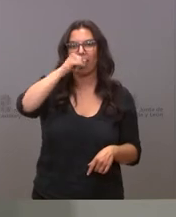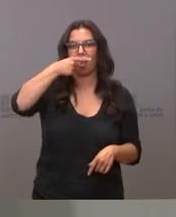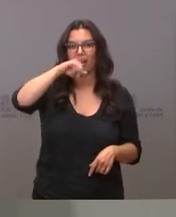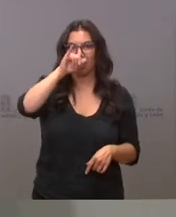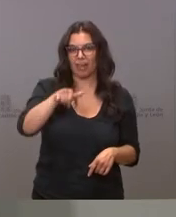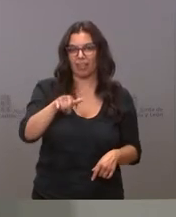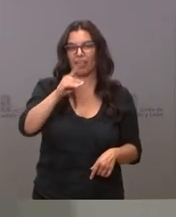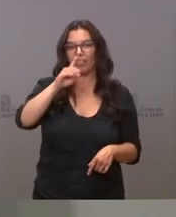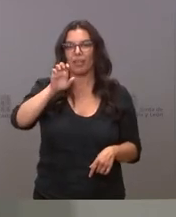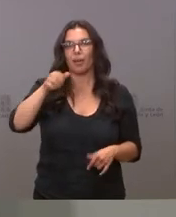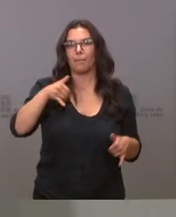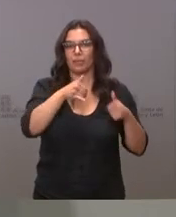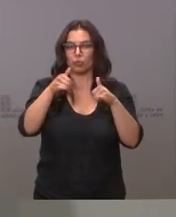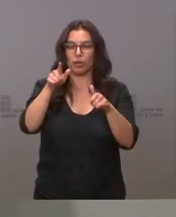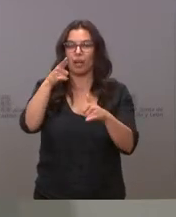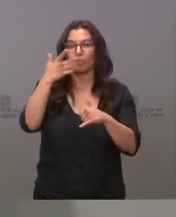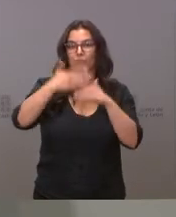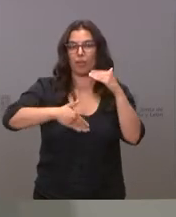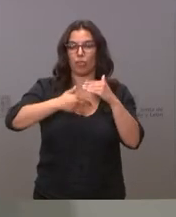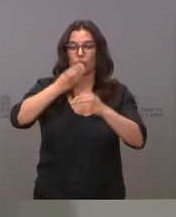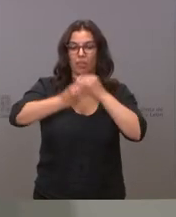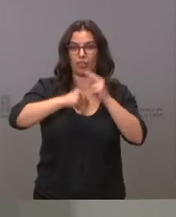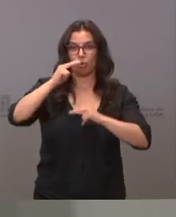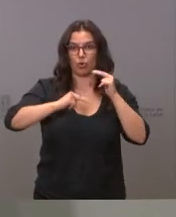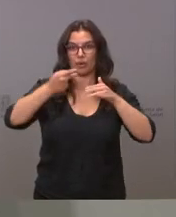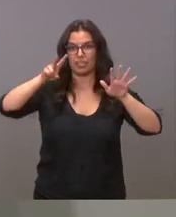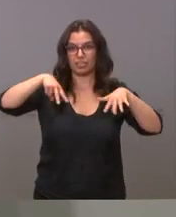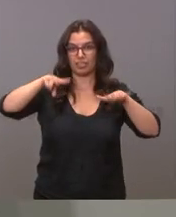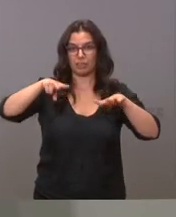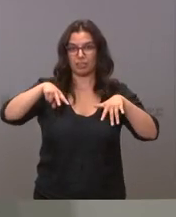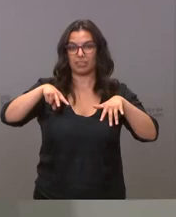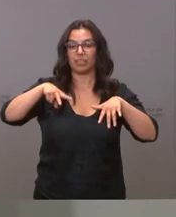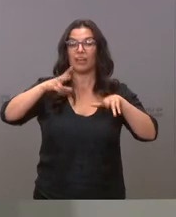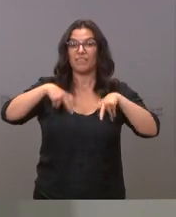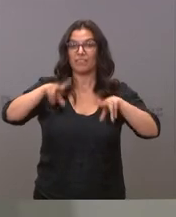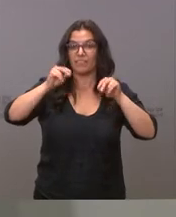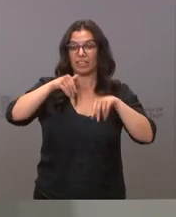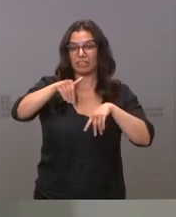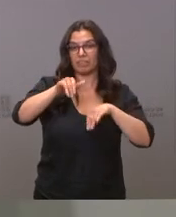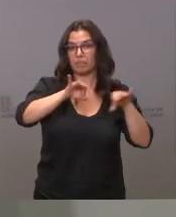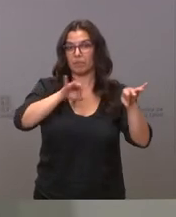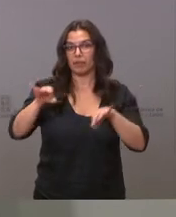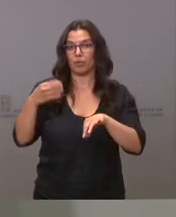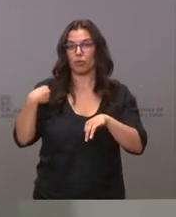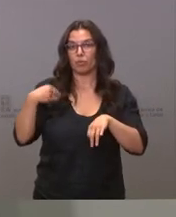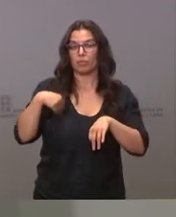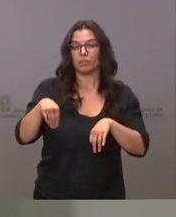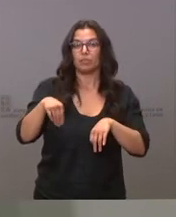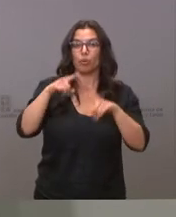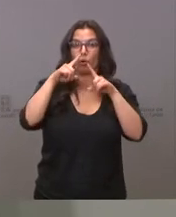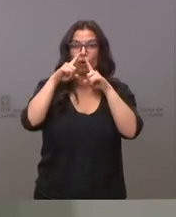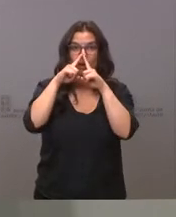con un plazo de ejecución de siete meses y cuya finalización está prevista el primer trimestre de